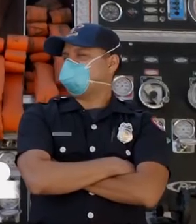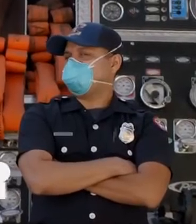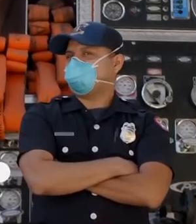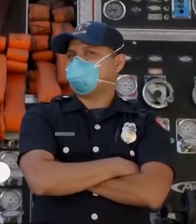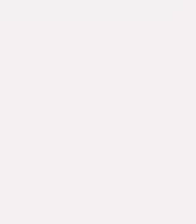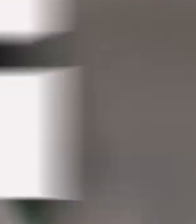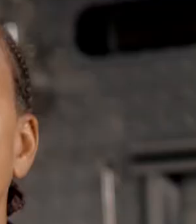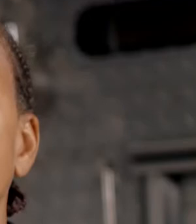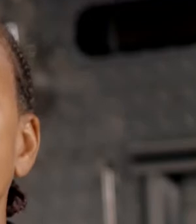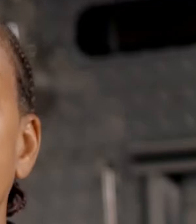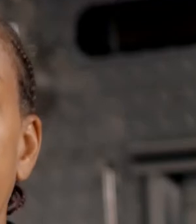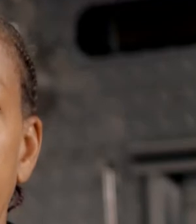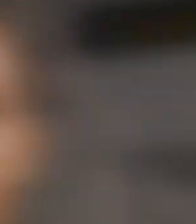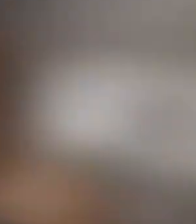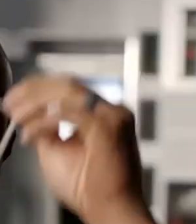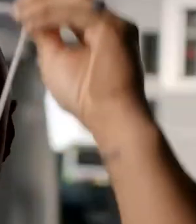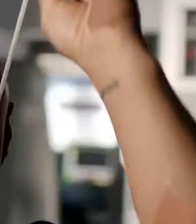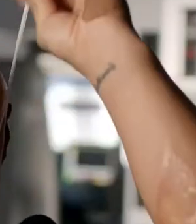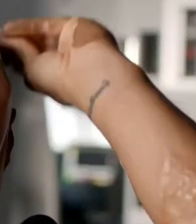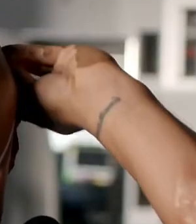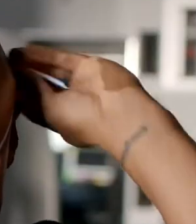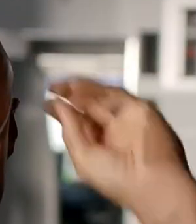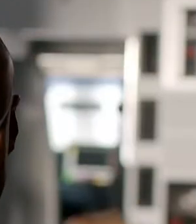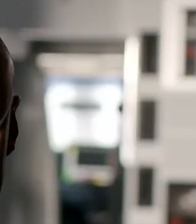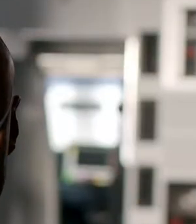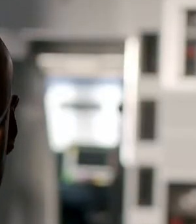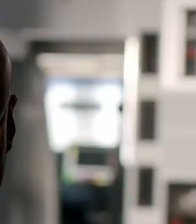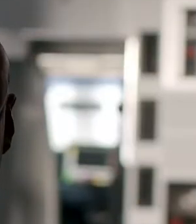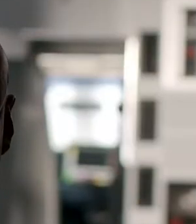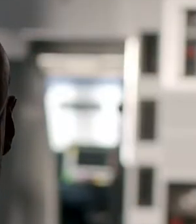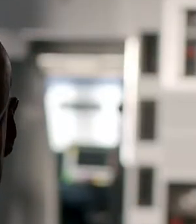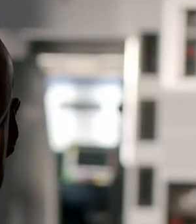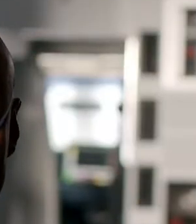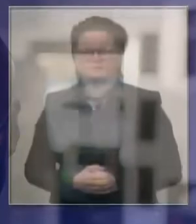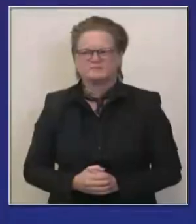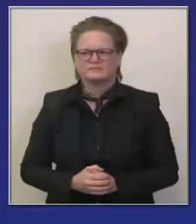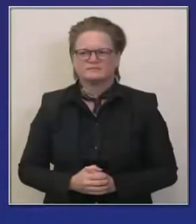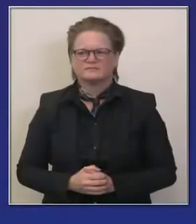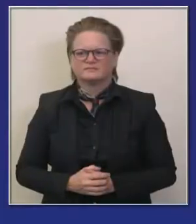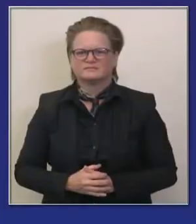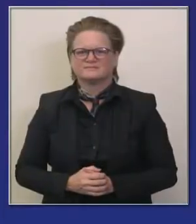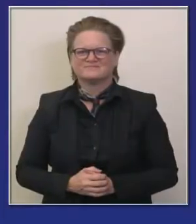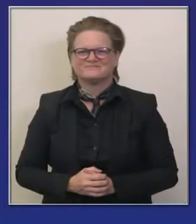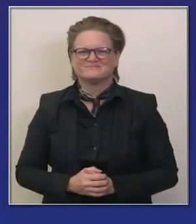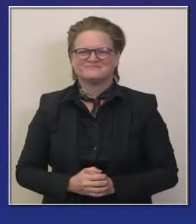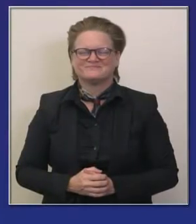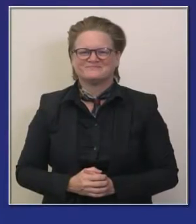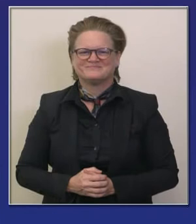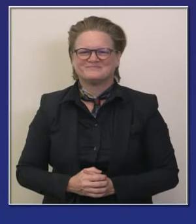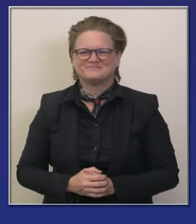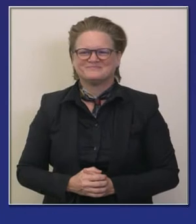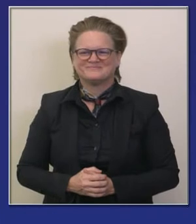la mascarilla lávense las manos y manténganse a dos metros de distancia únanse a la lucha